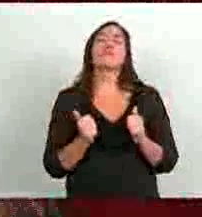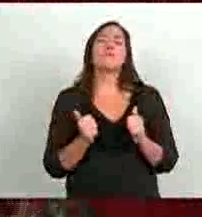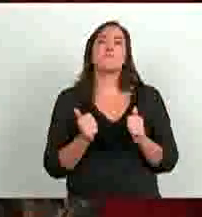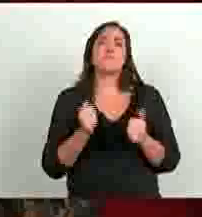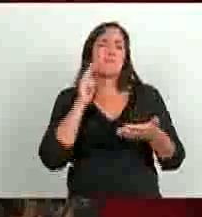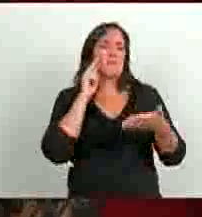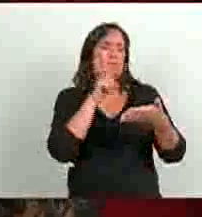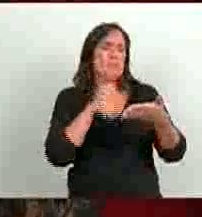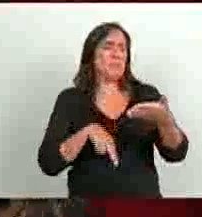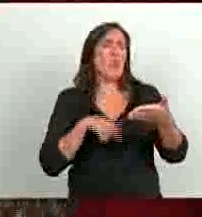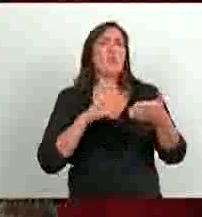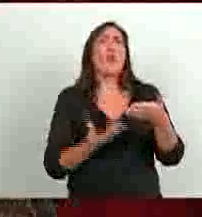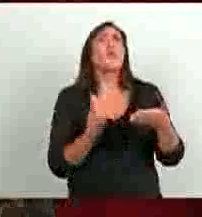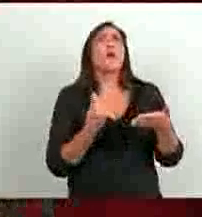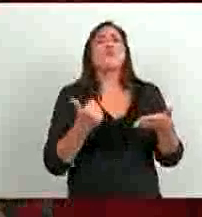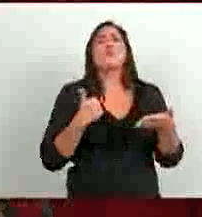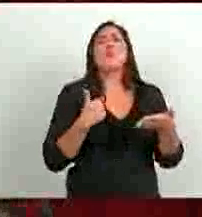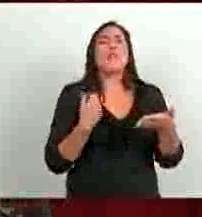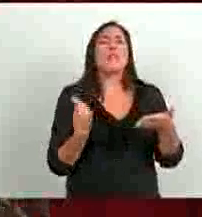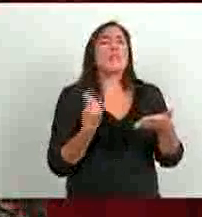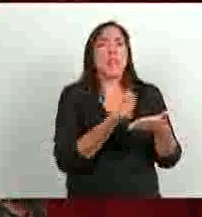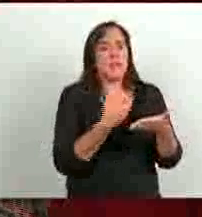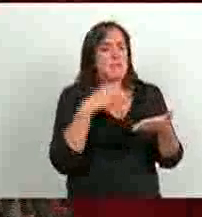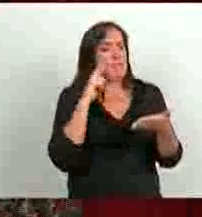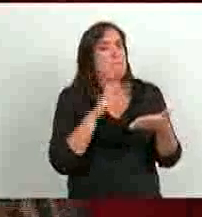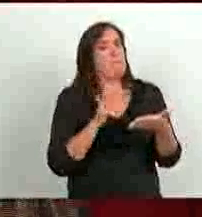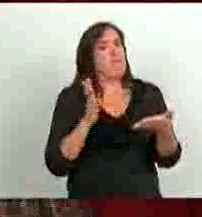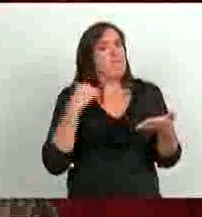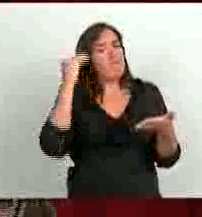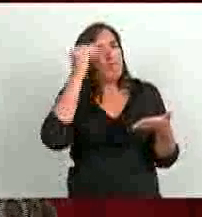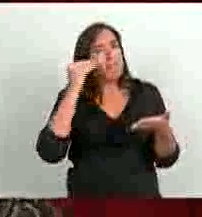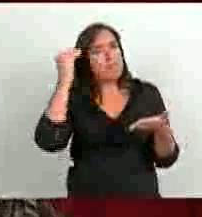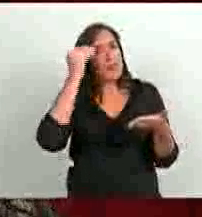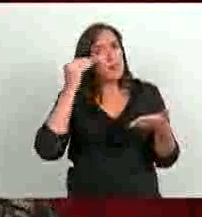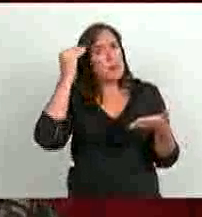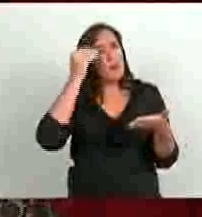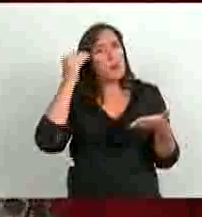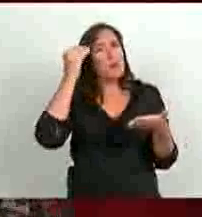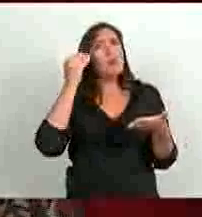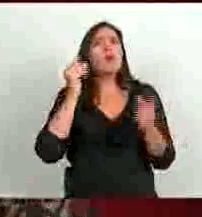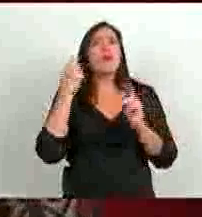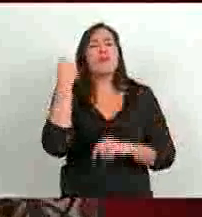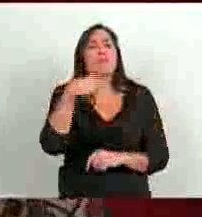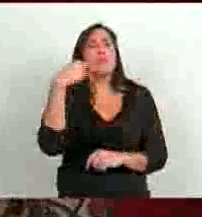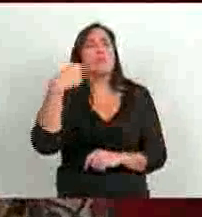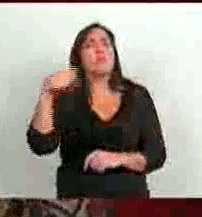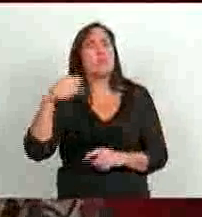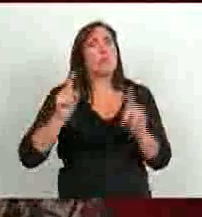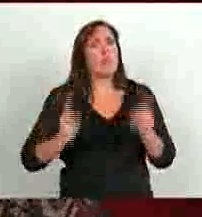francamente preocupantes. El promedio de ausentismo,